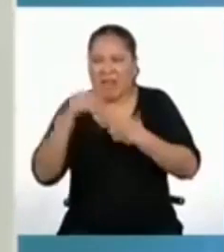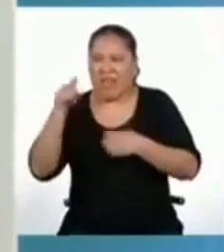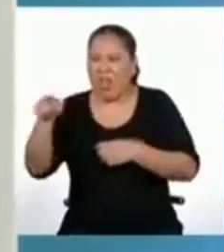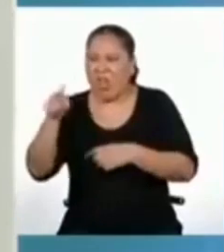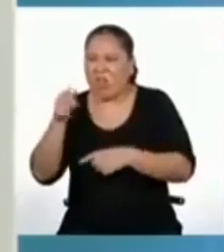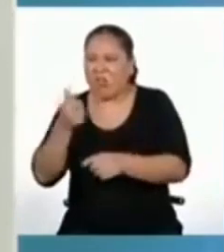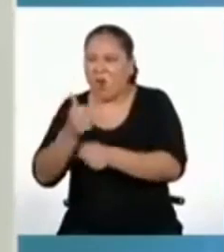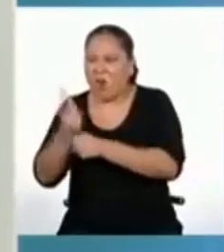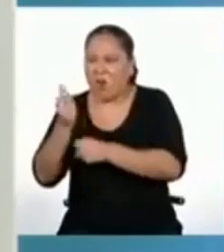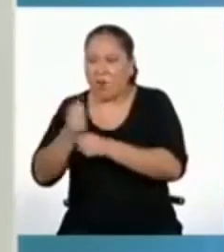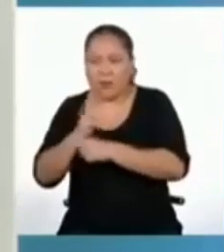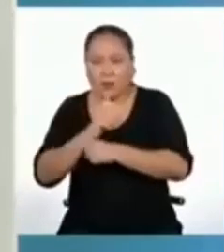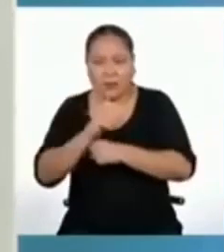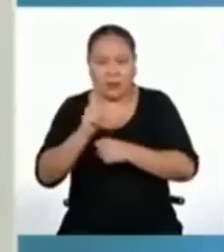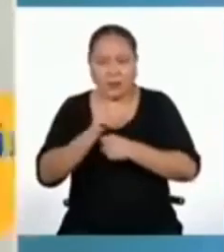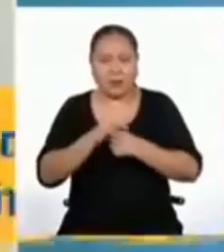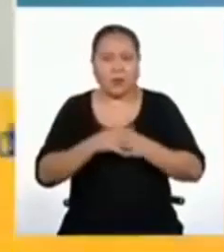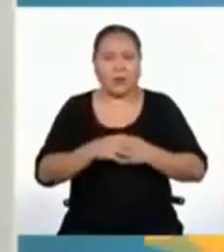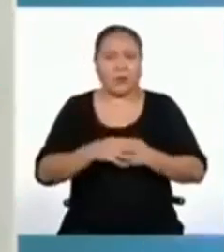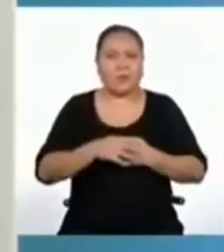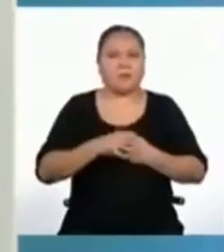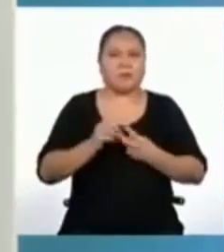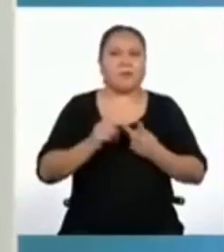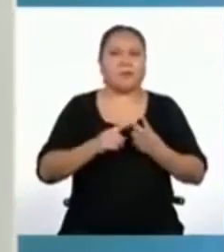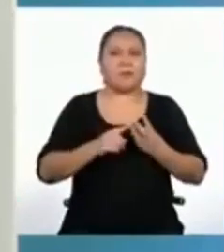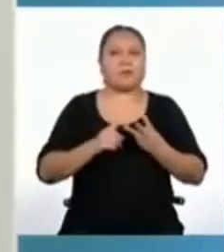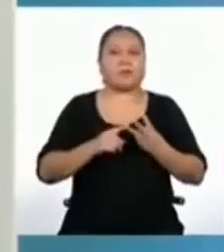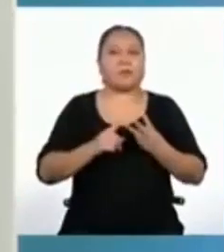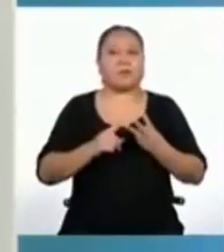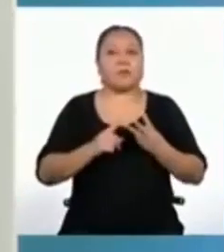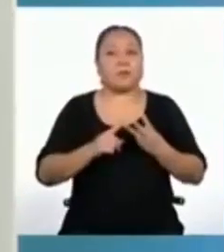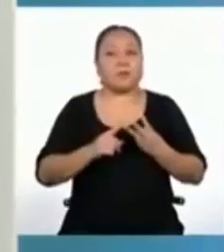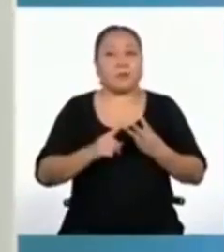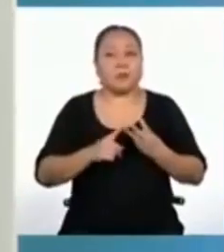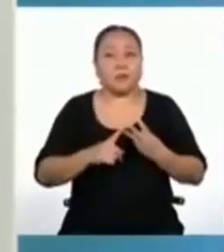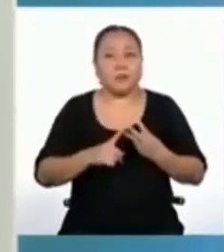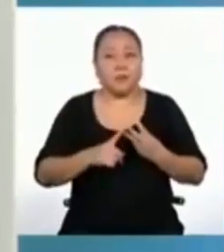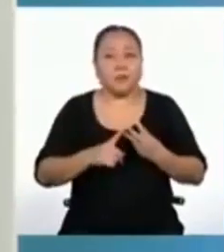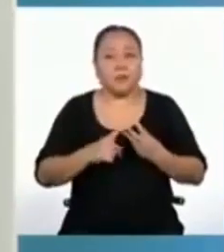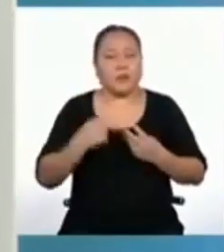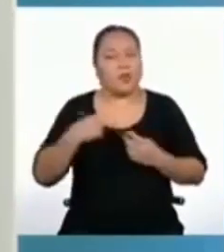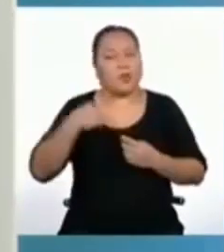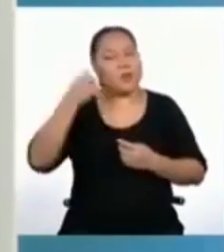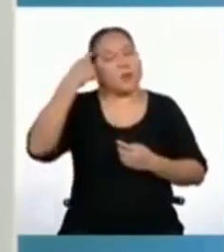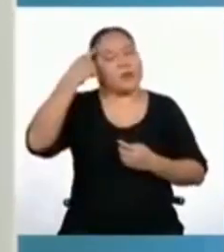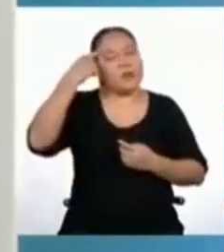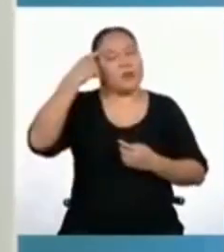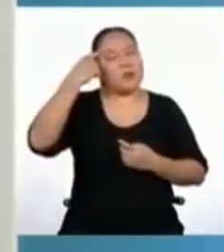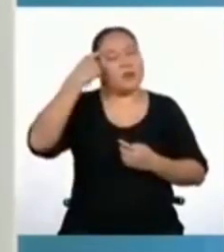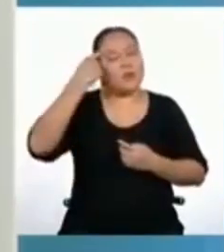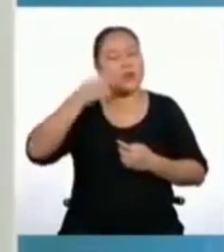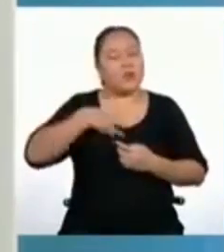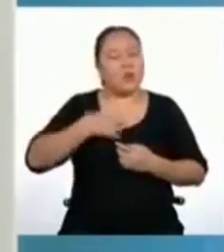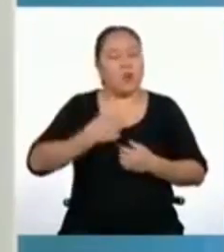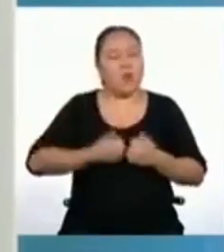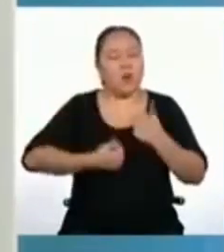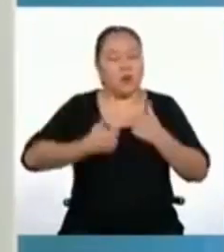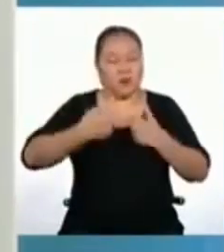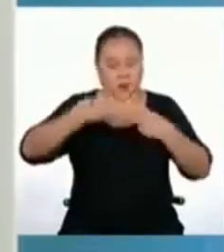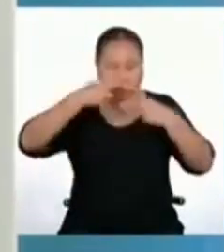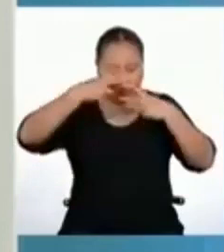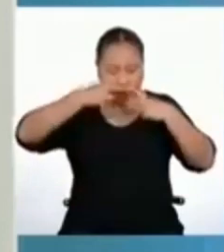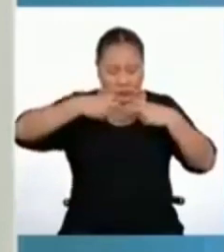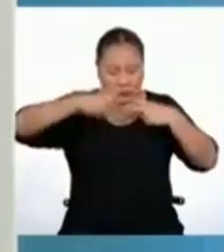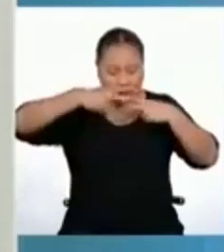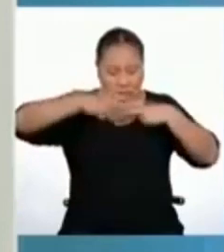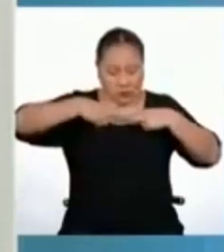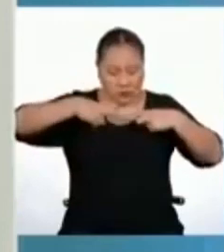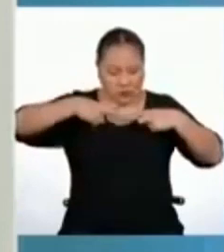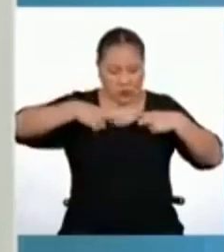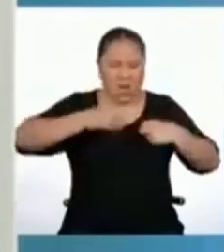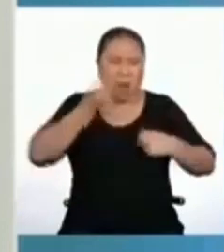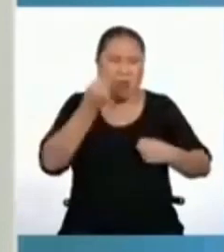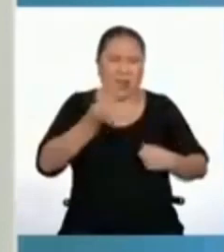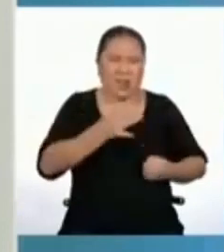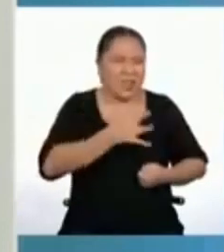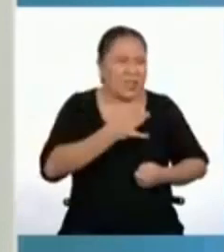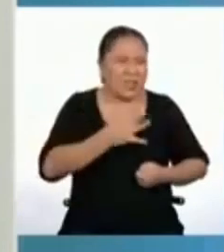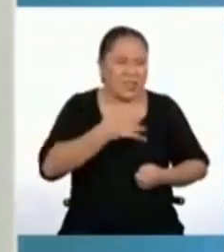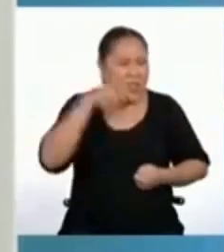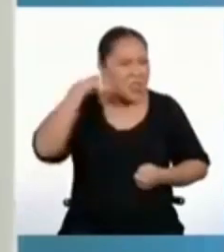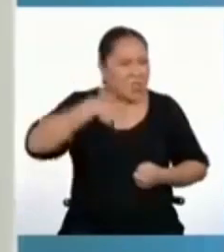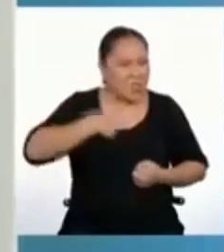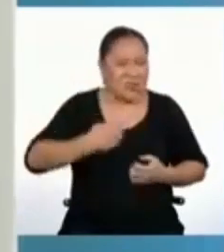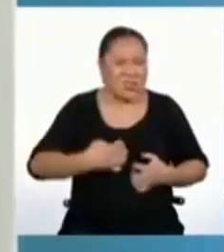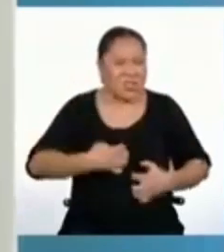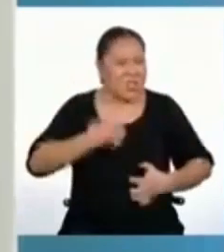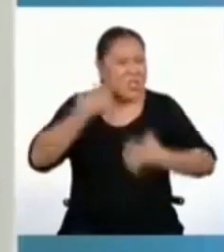que sentimos. Y más bien, tratar de identificar desde nosotros mismos, ¿por qué sentimos esa